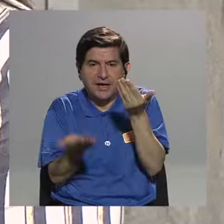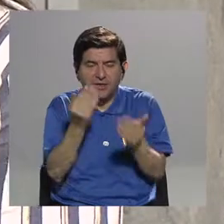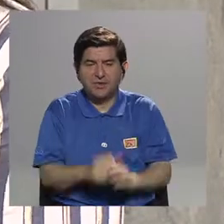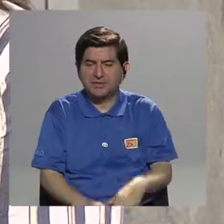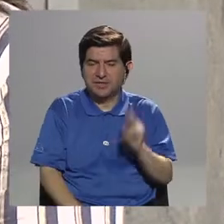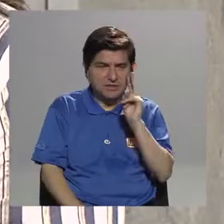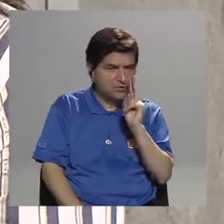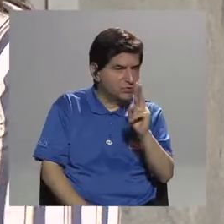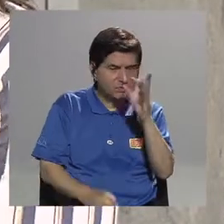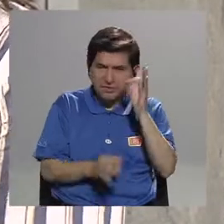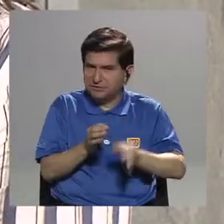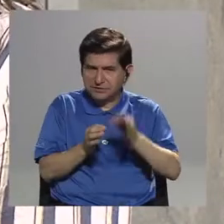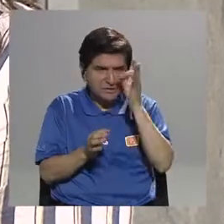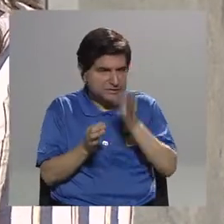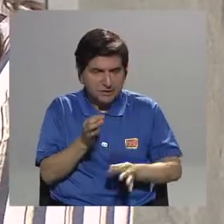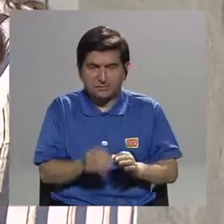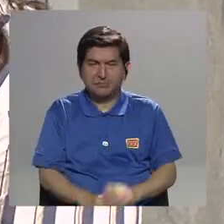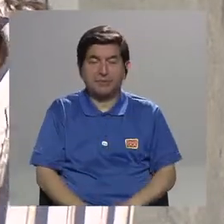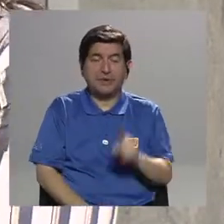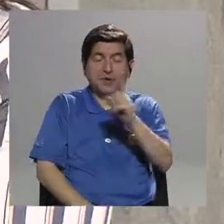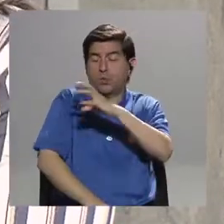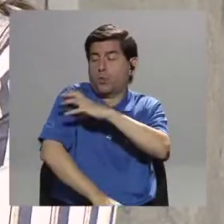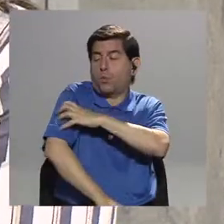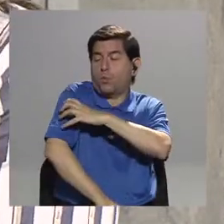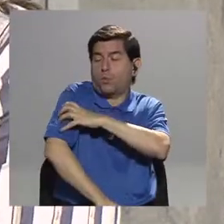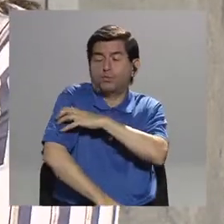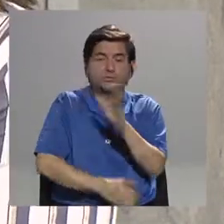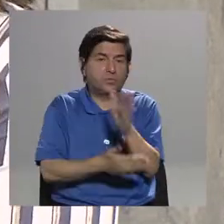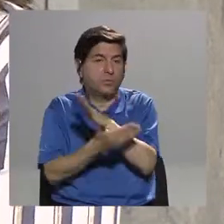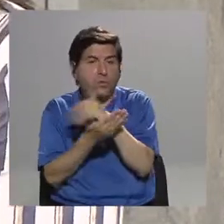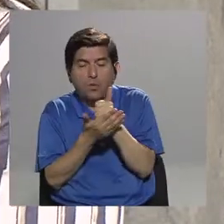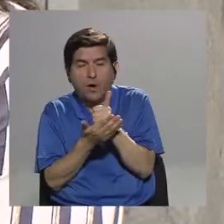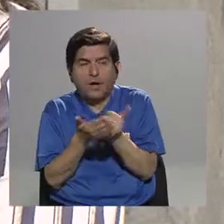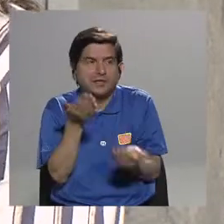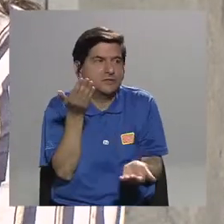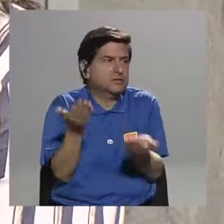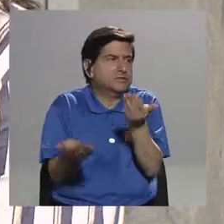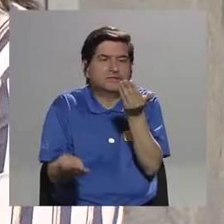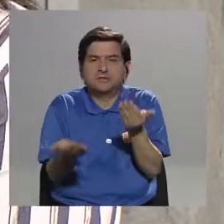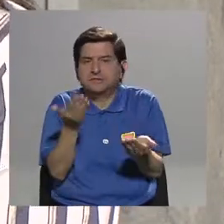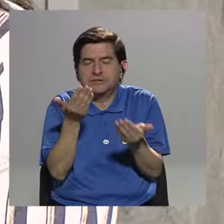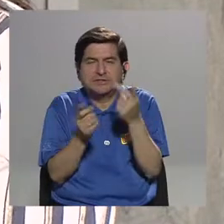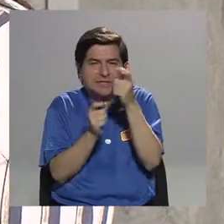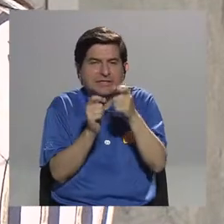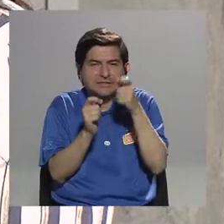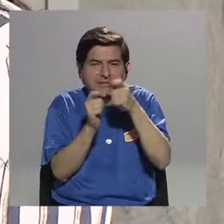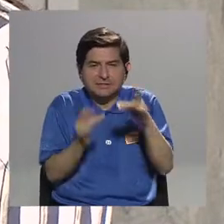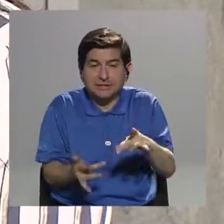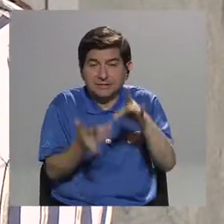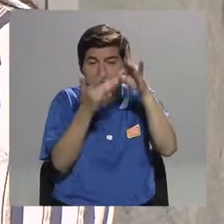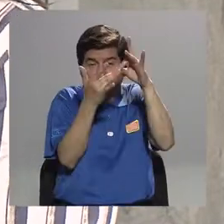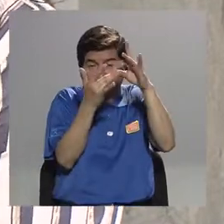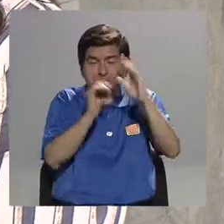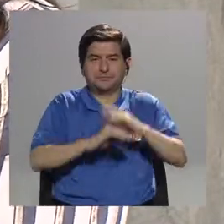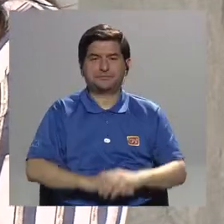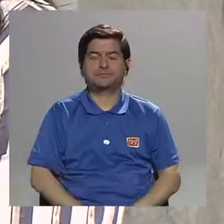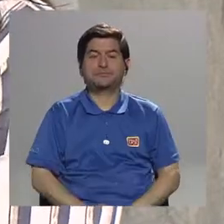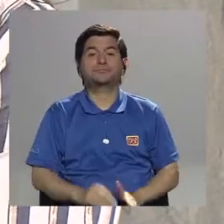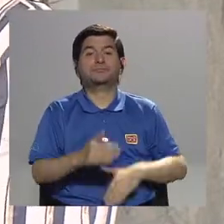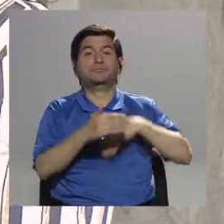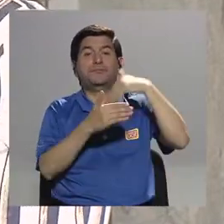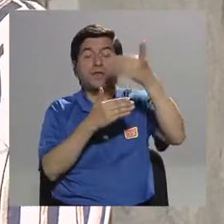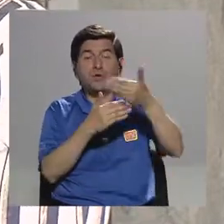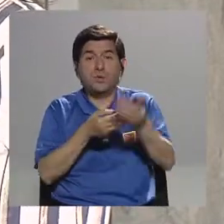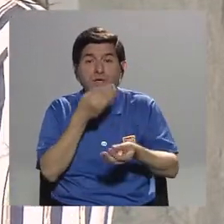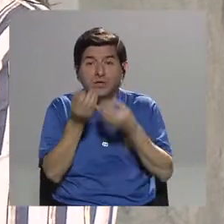tal vez no se ve a simple vista, un músculo o algo más especializado. Y